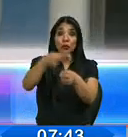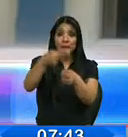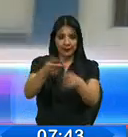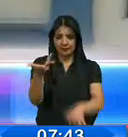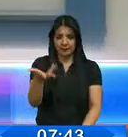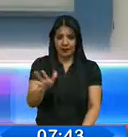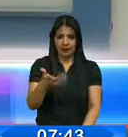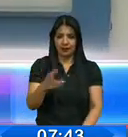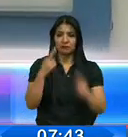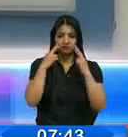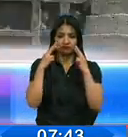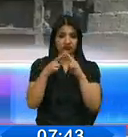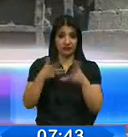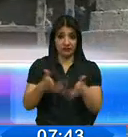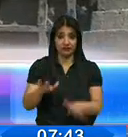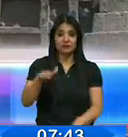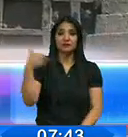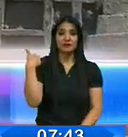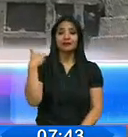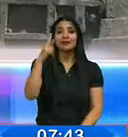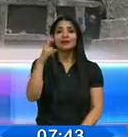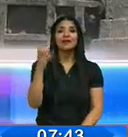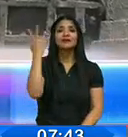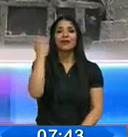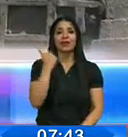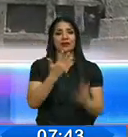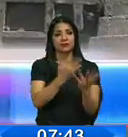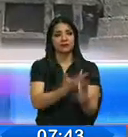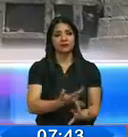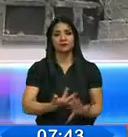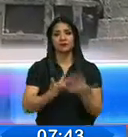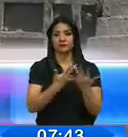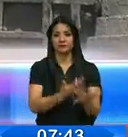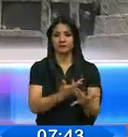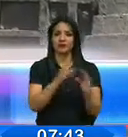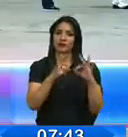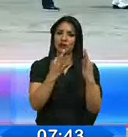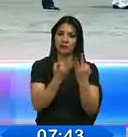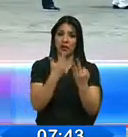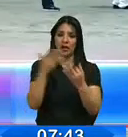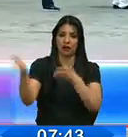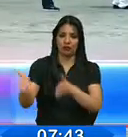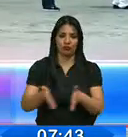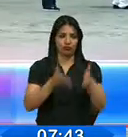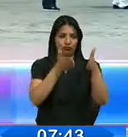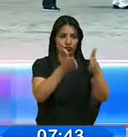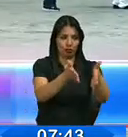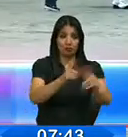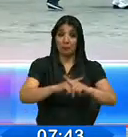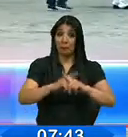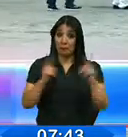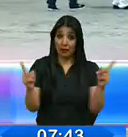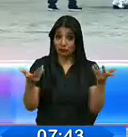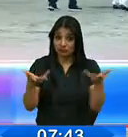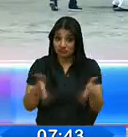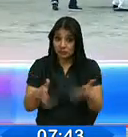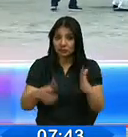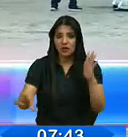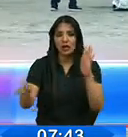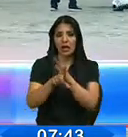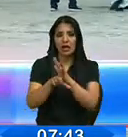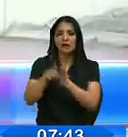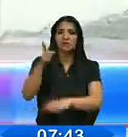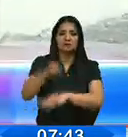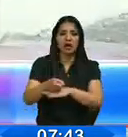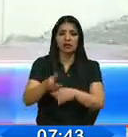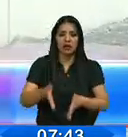reconocidos, cuentan con 30 días para ser identificados y retirados por parientes. Caso contrario, la ley les faculta a sepultarlos,